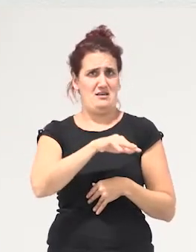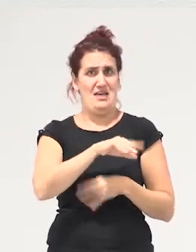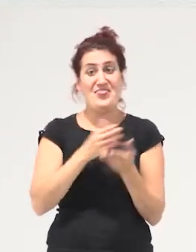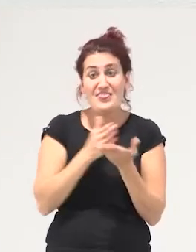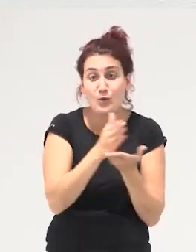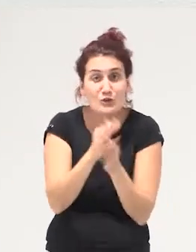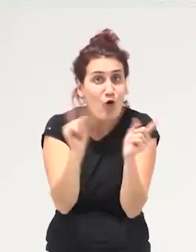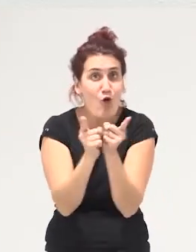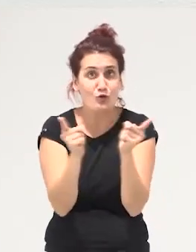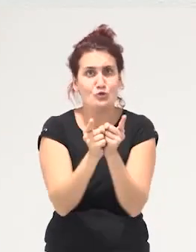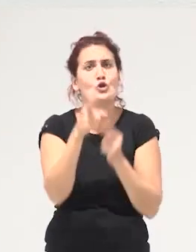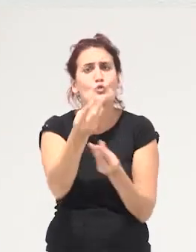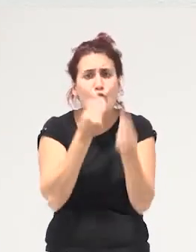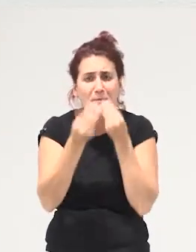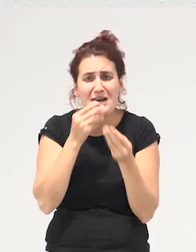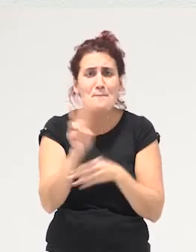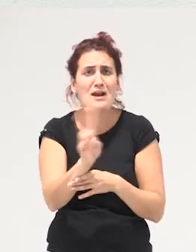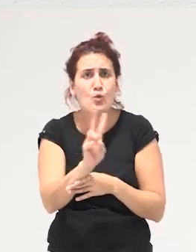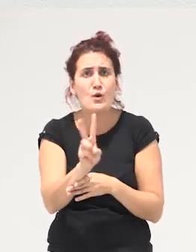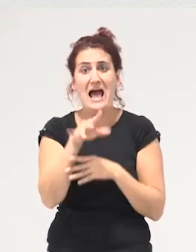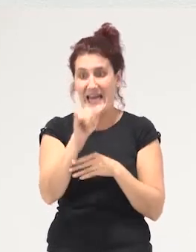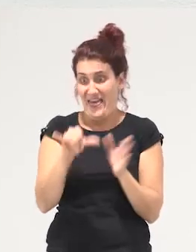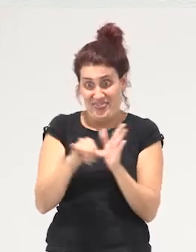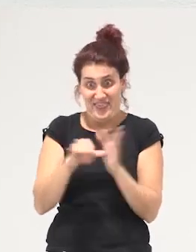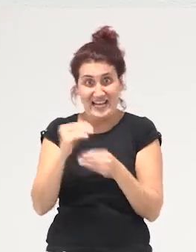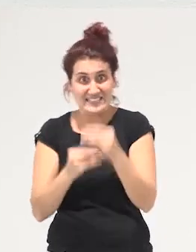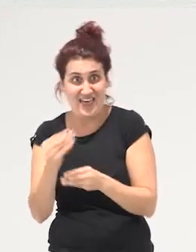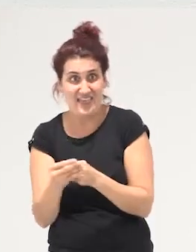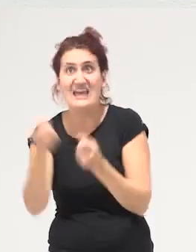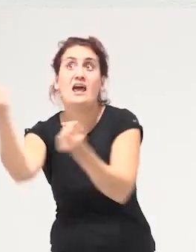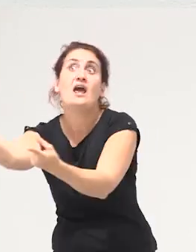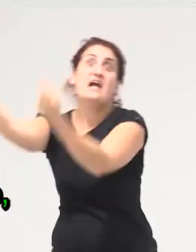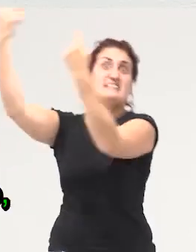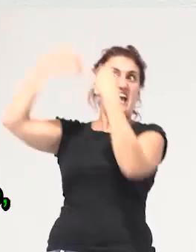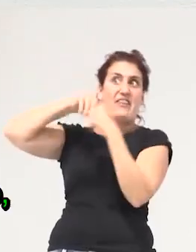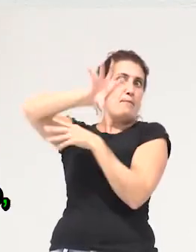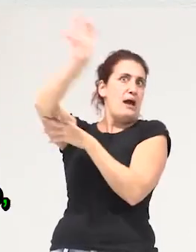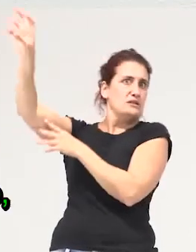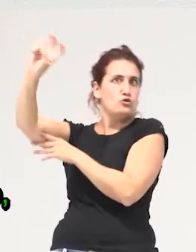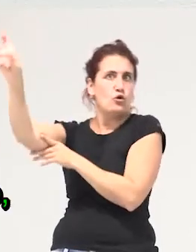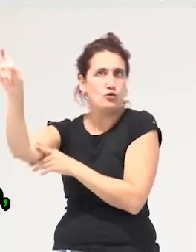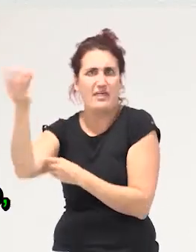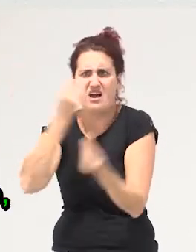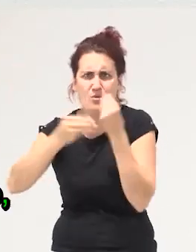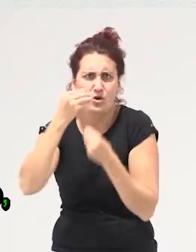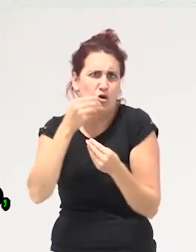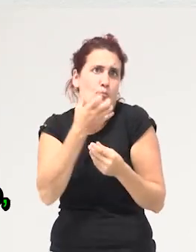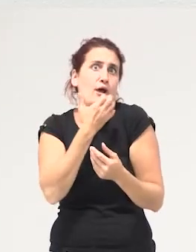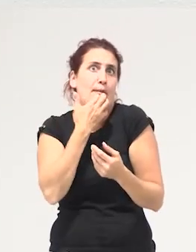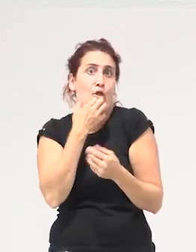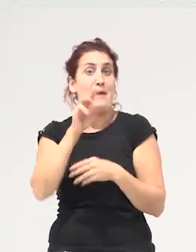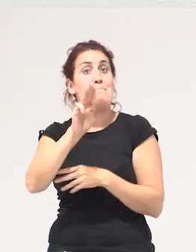donde tú te comas la verdura que se produce en cercanía y donde no te la traigan de a saber dónde con un consumo ingente de petróleo por